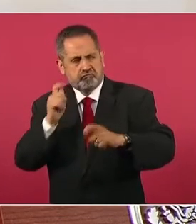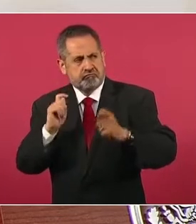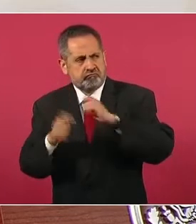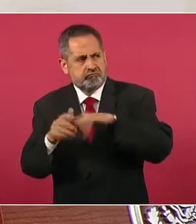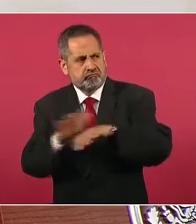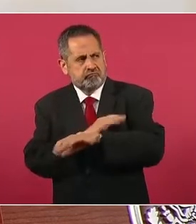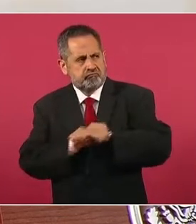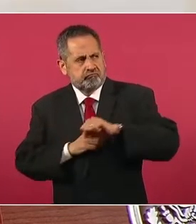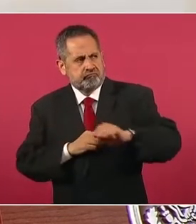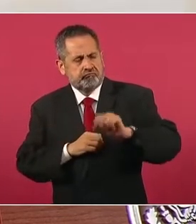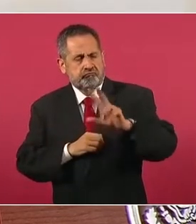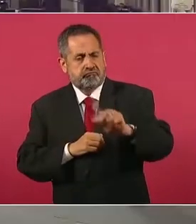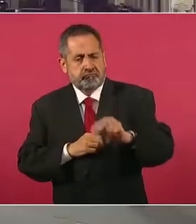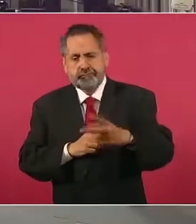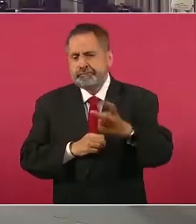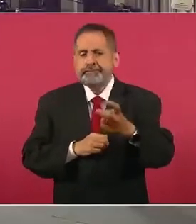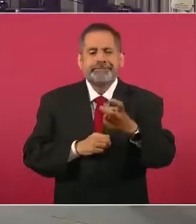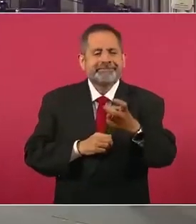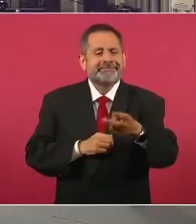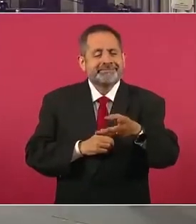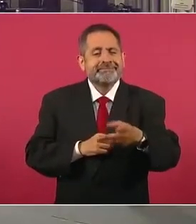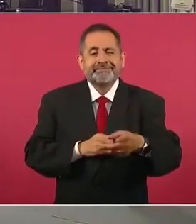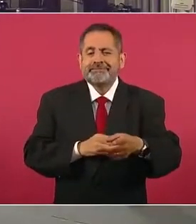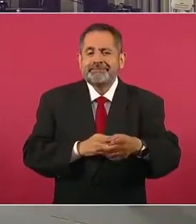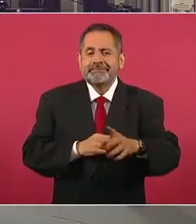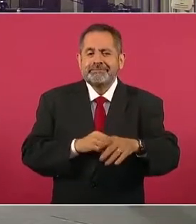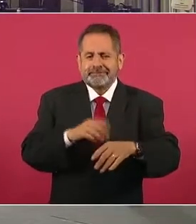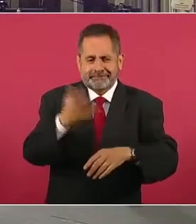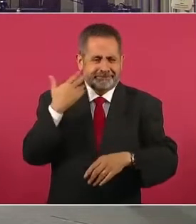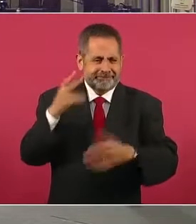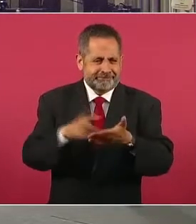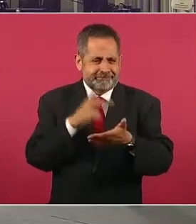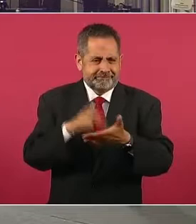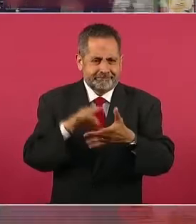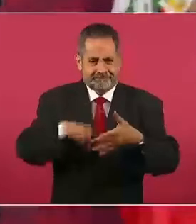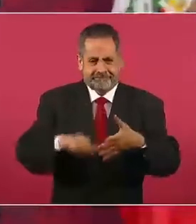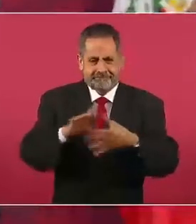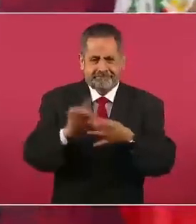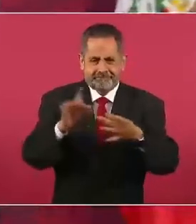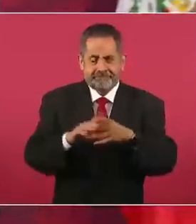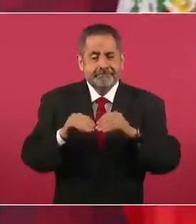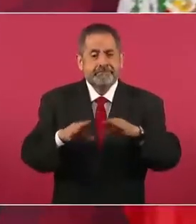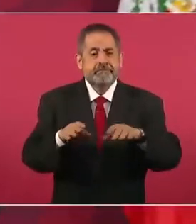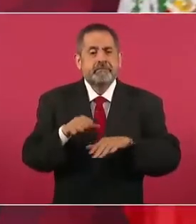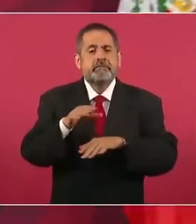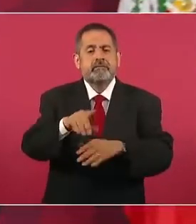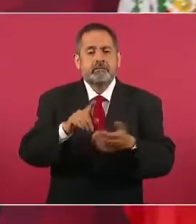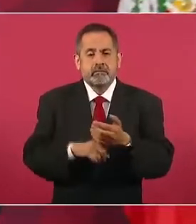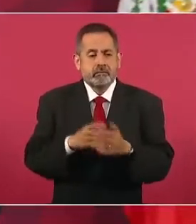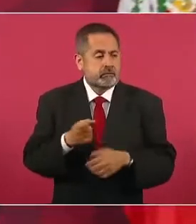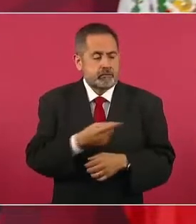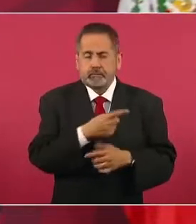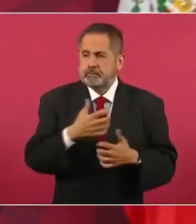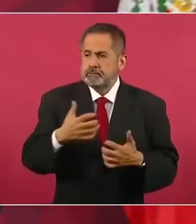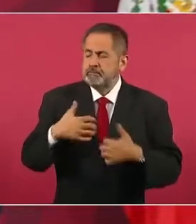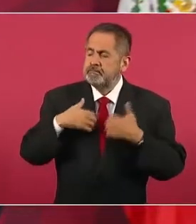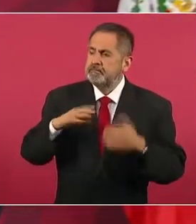De ahí viene lo de… Lo hemos comentado aquí, lo de los reaccionarios.